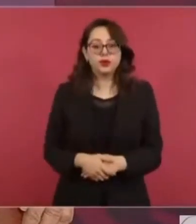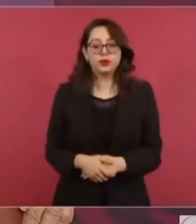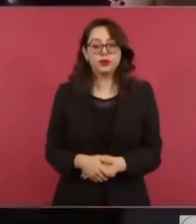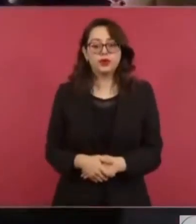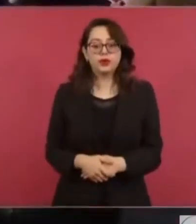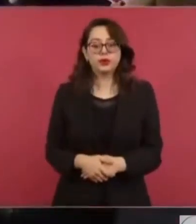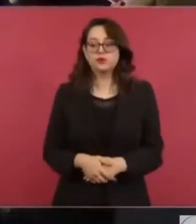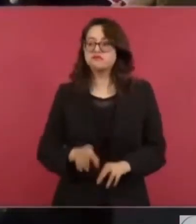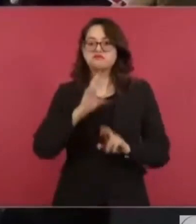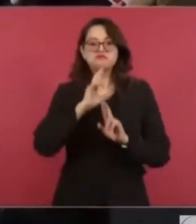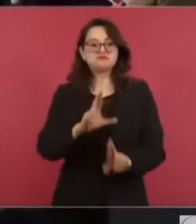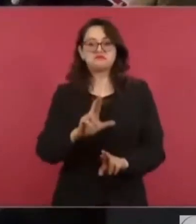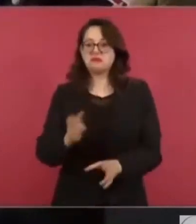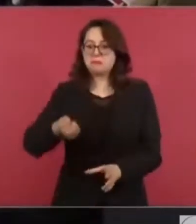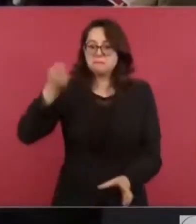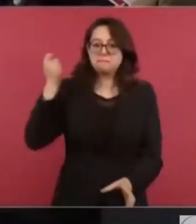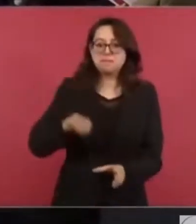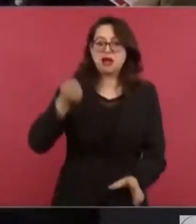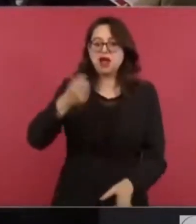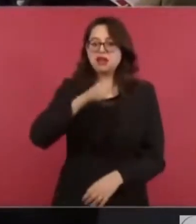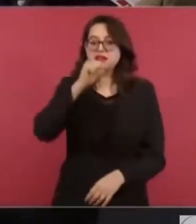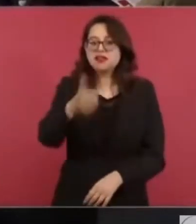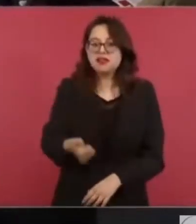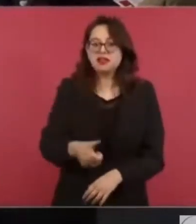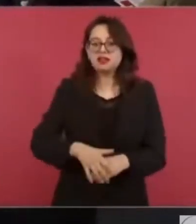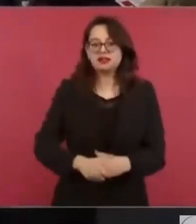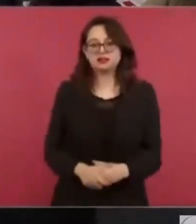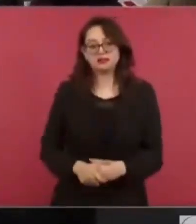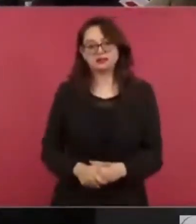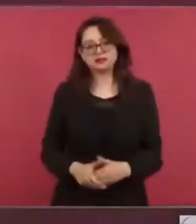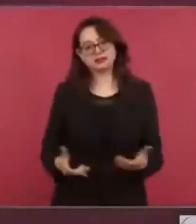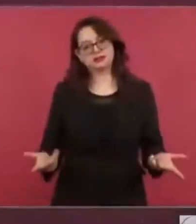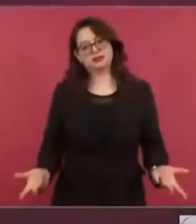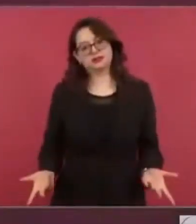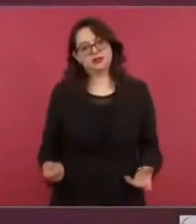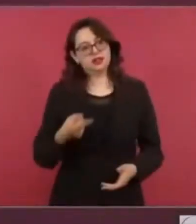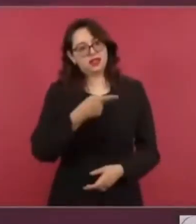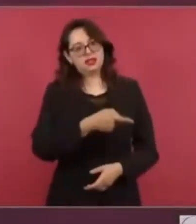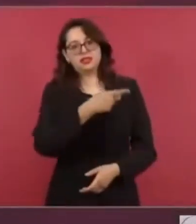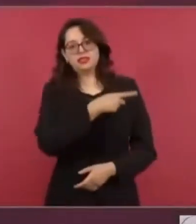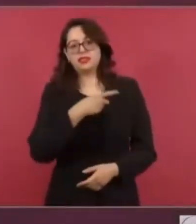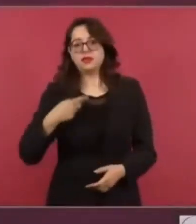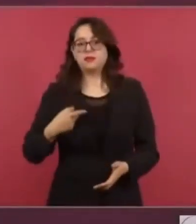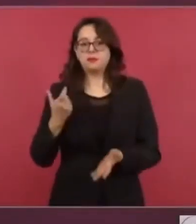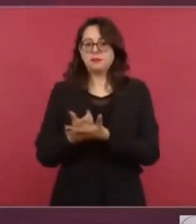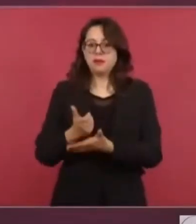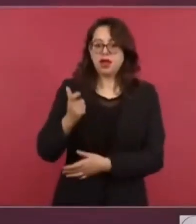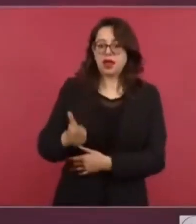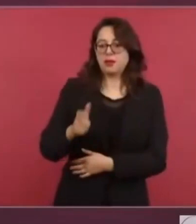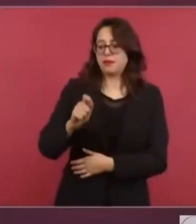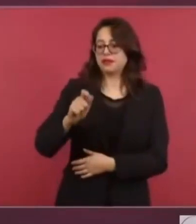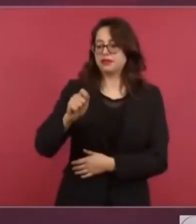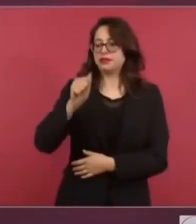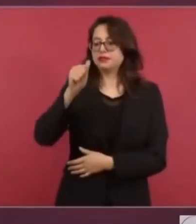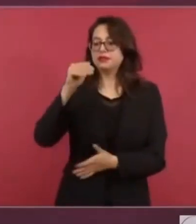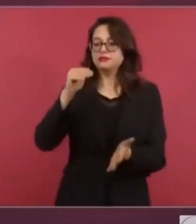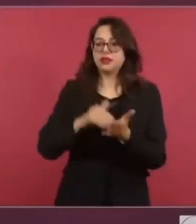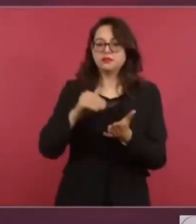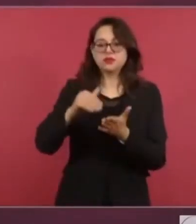Porque estamos hablando de 26 mil millones de pesos.